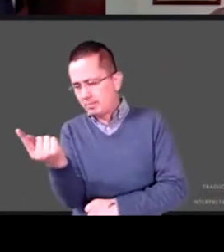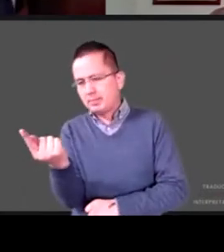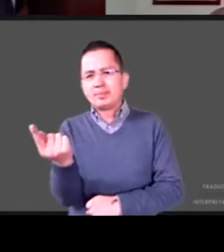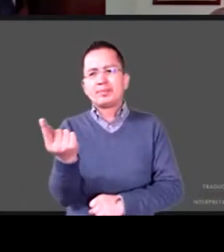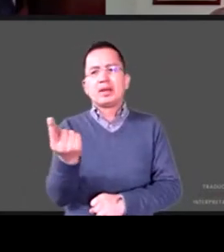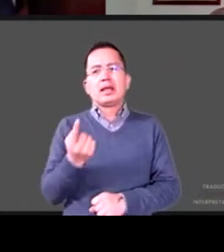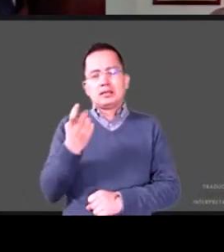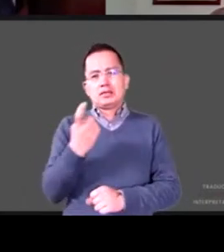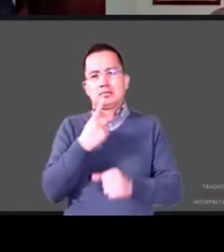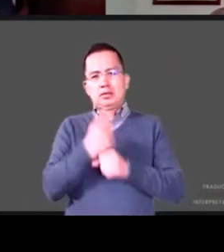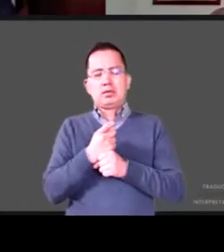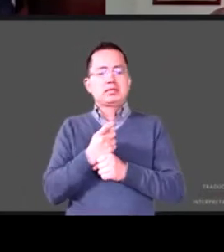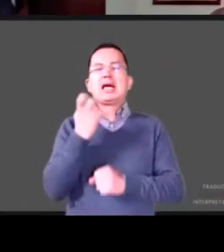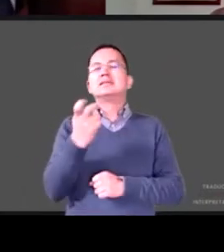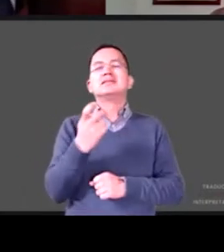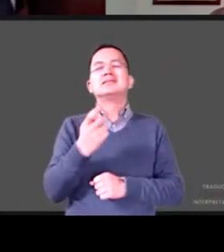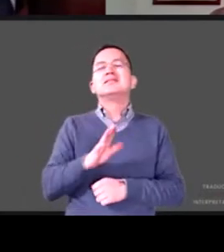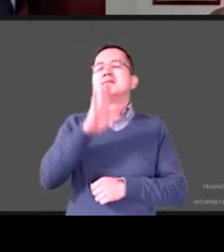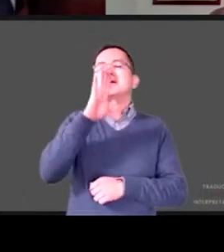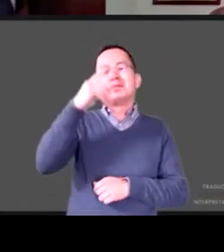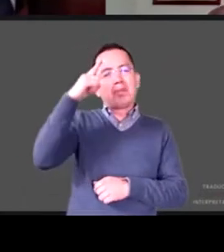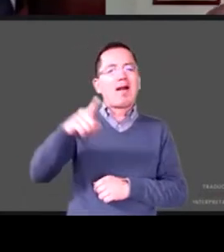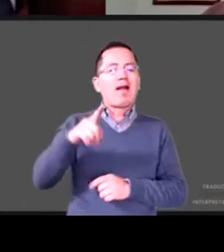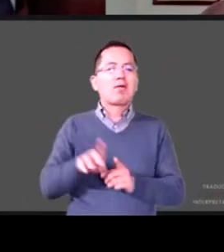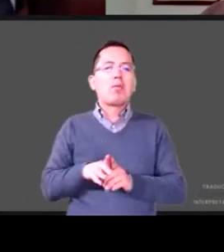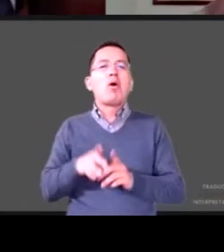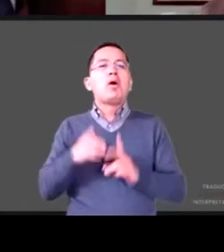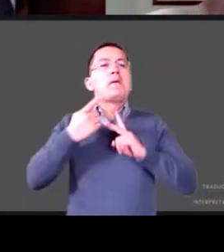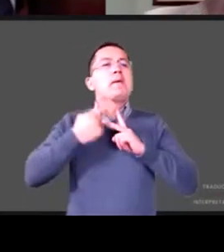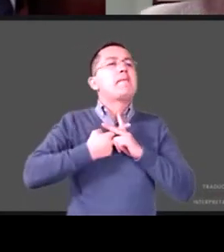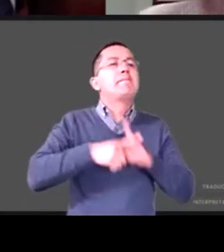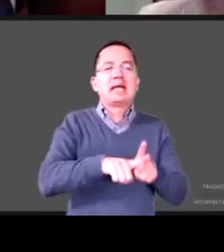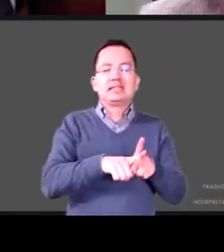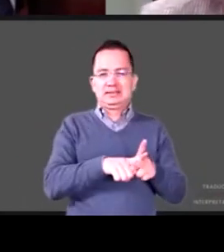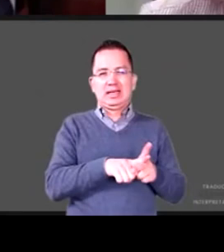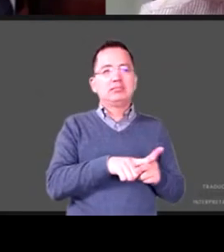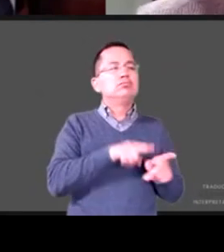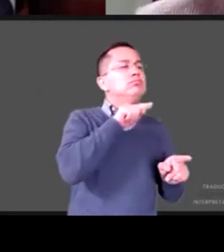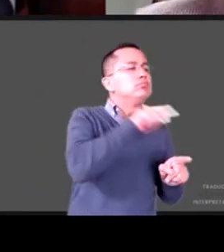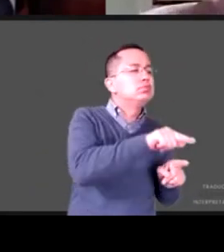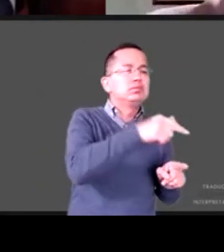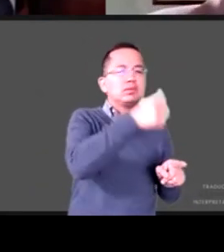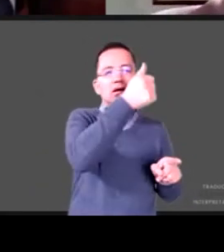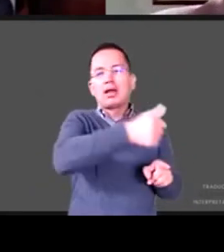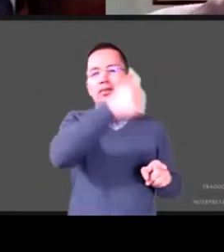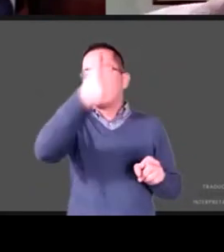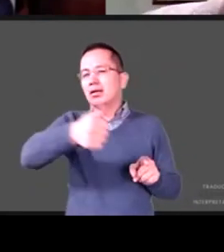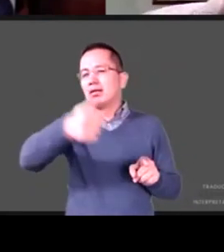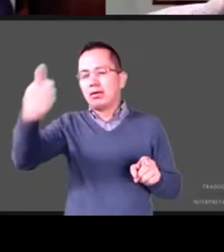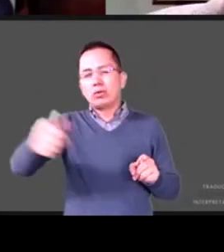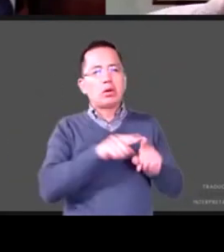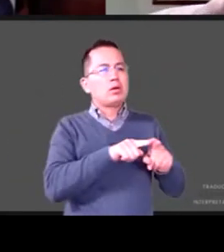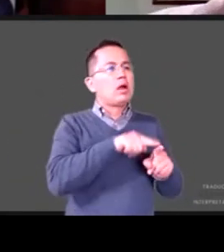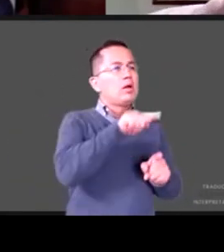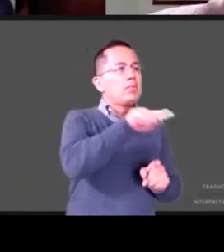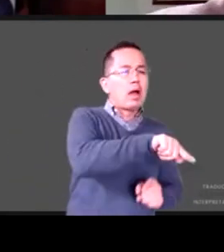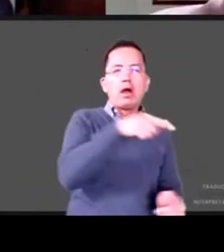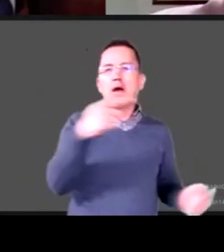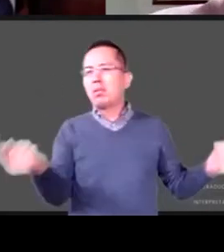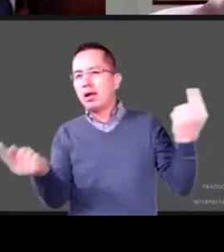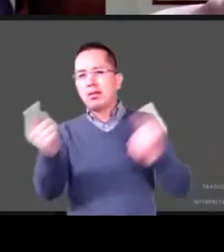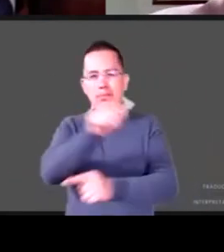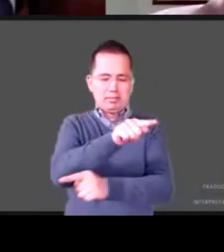esto fue el primer saque de cada uno de ustedes les agradezco muchísimo Silvia, José Nabor y Mario Luis y déjenme arrancar la